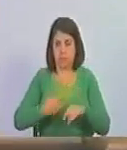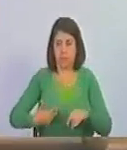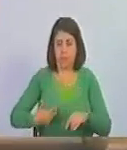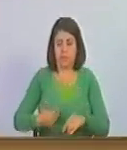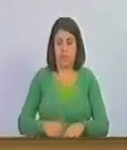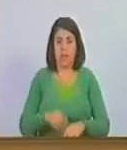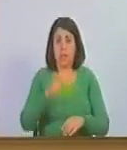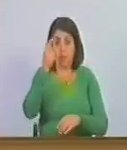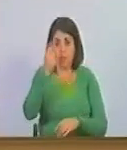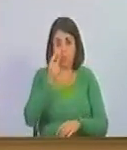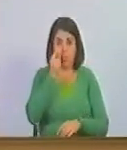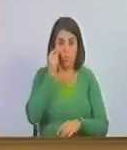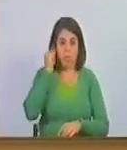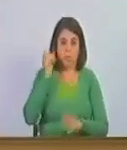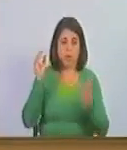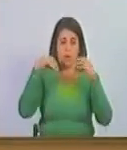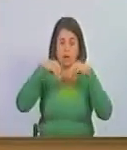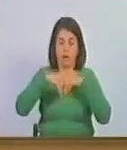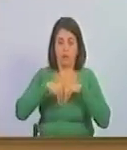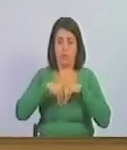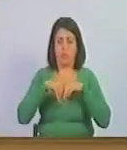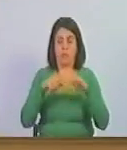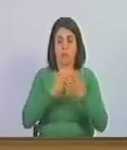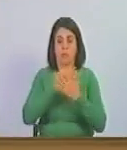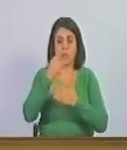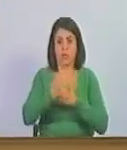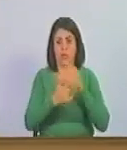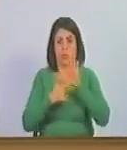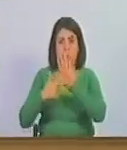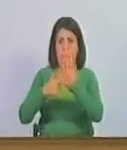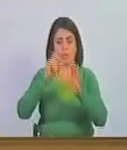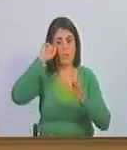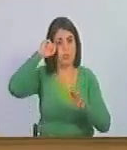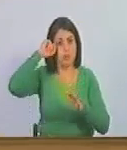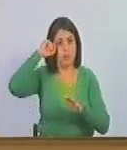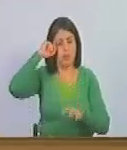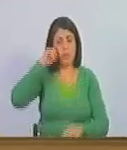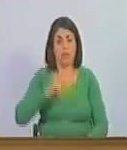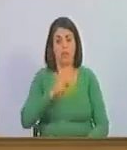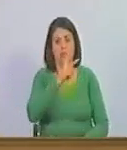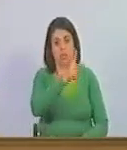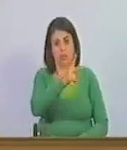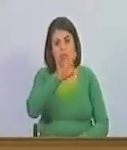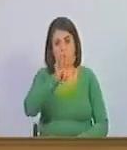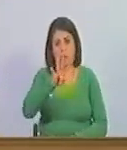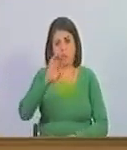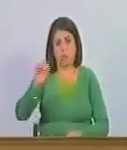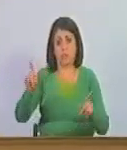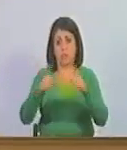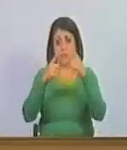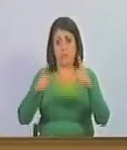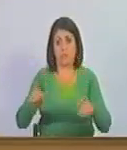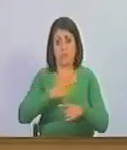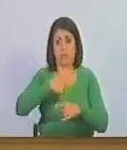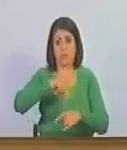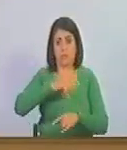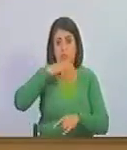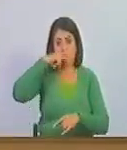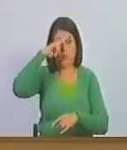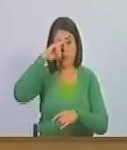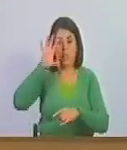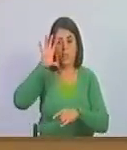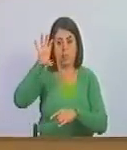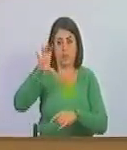Las diputadas y diputadas que estén de acuerdo con el proyecto presentado en conmemoración del 240 aniversario de nuestro padre de la